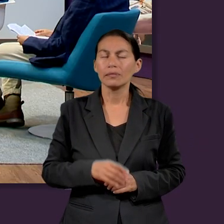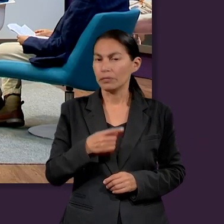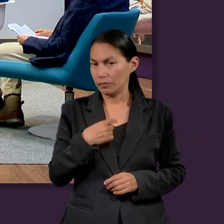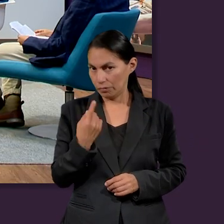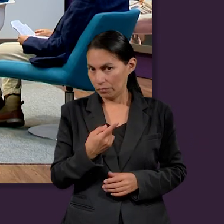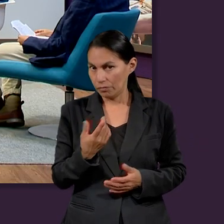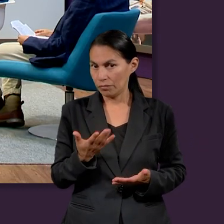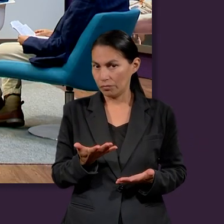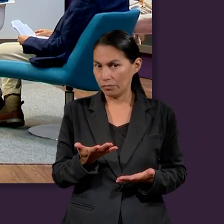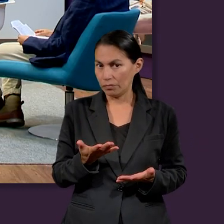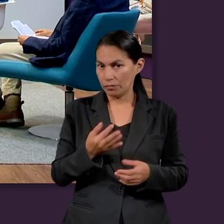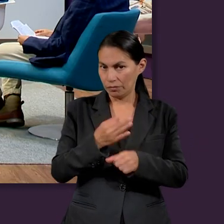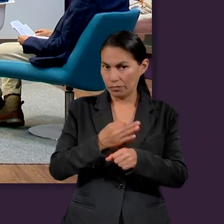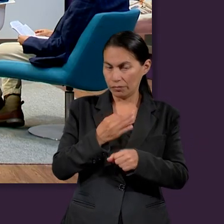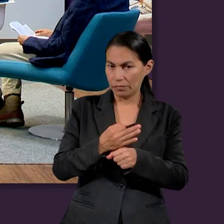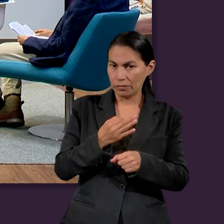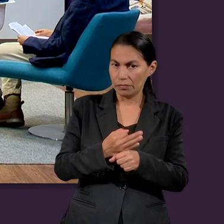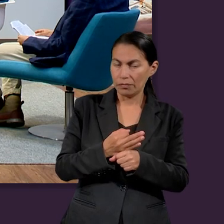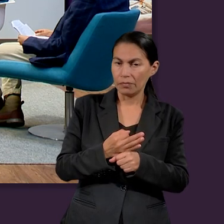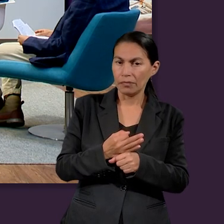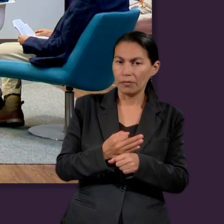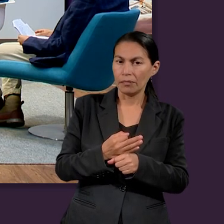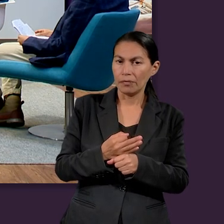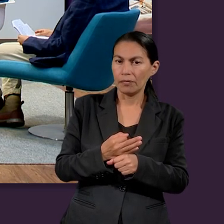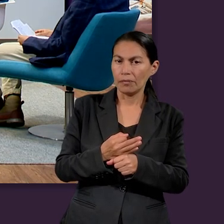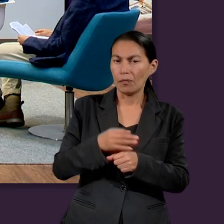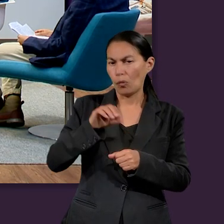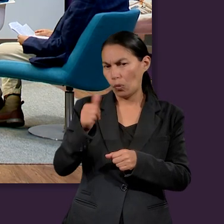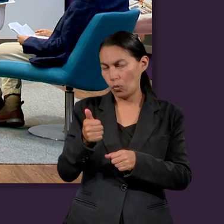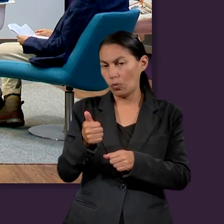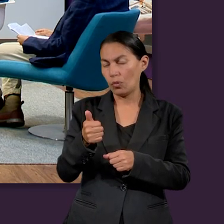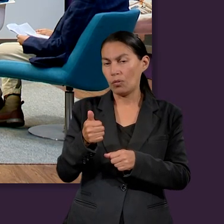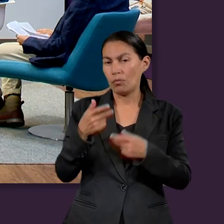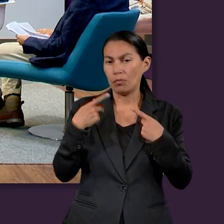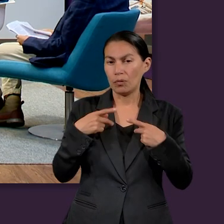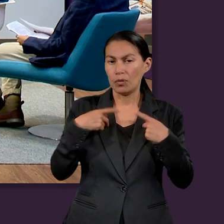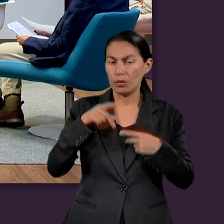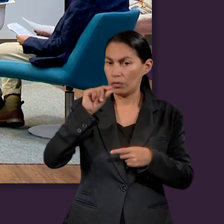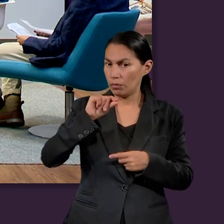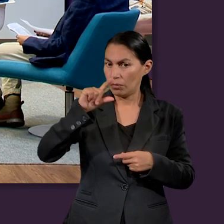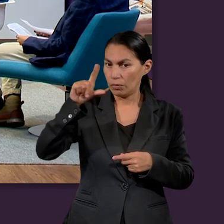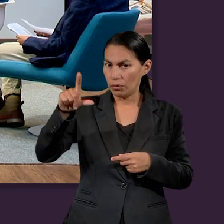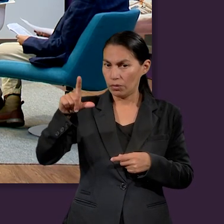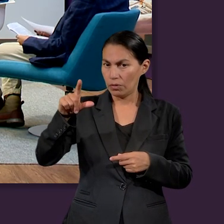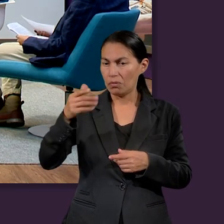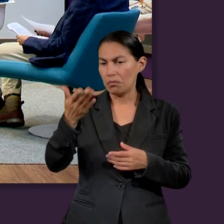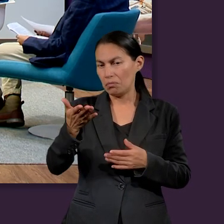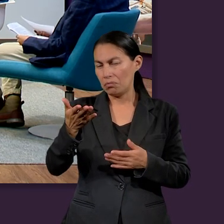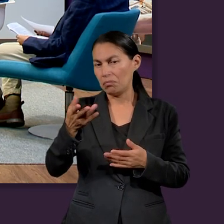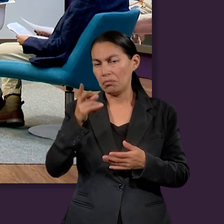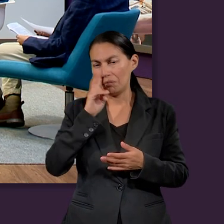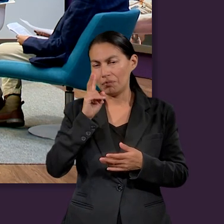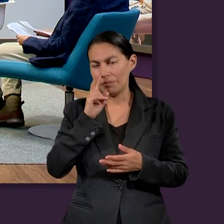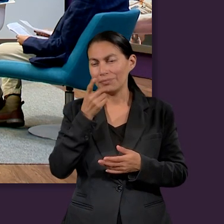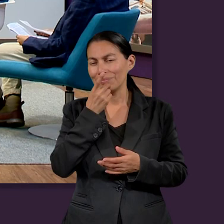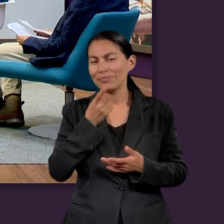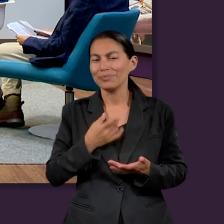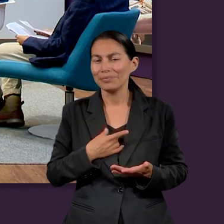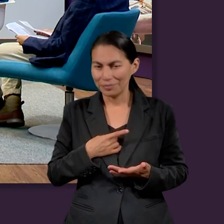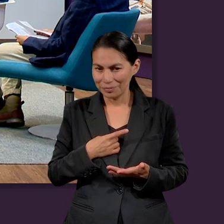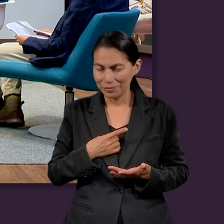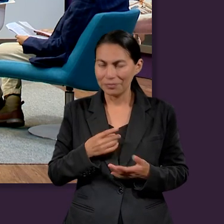responsabilidad laboral, ¿sí? Y para eso vamos a